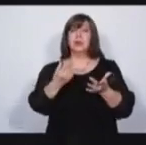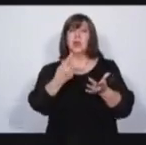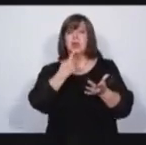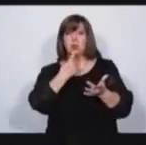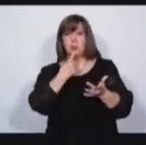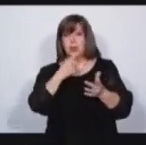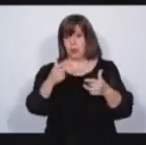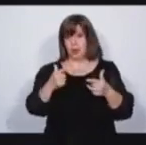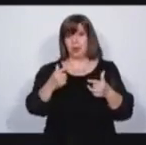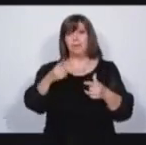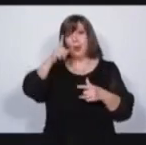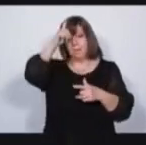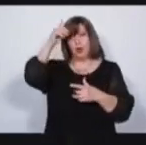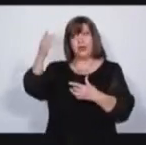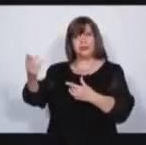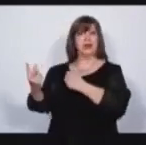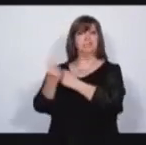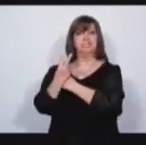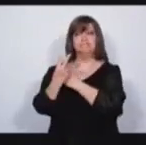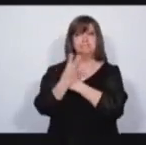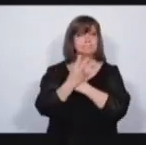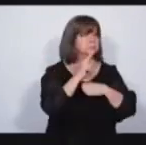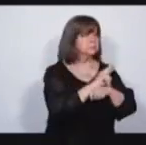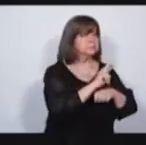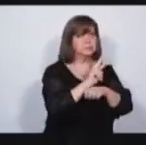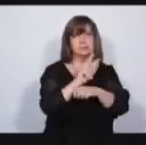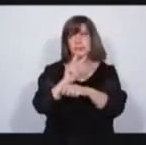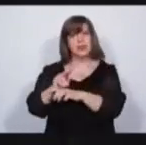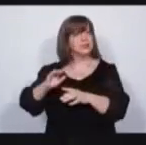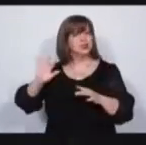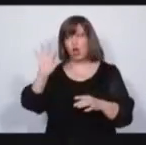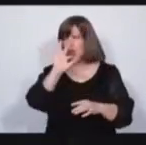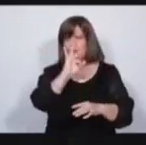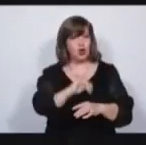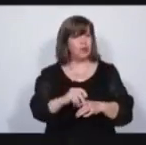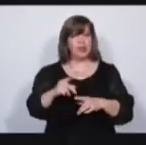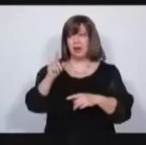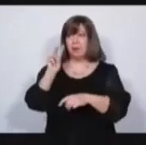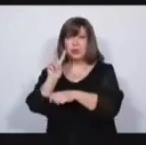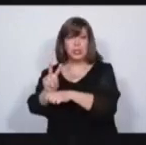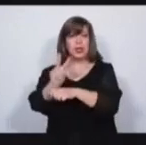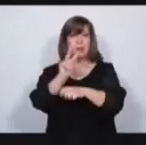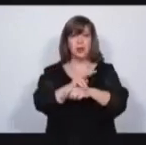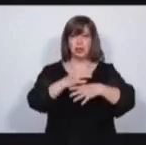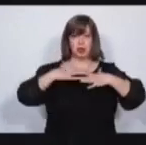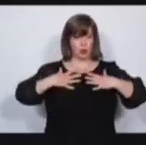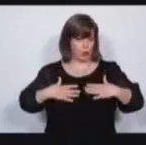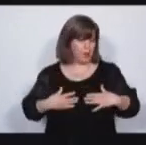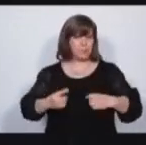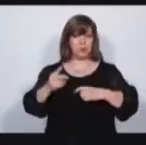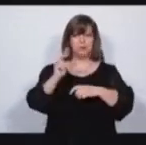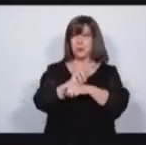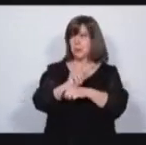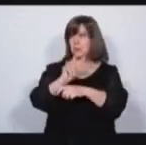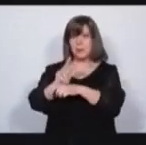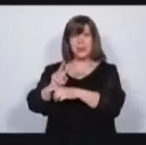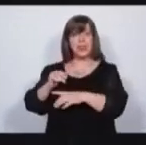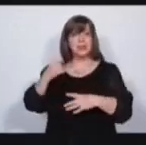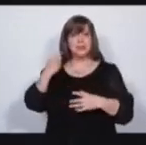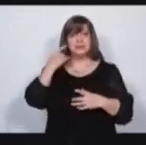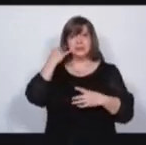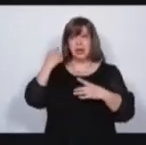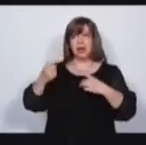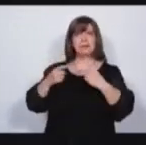que hay policías que nos protegen todos los días con su físico. Luchan cuerpo a